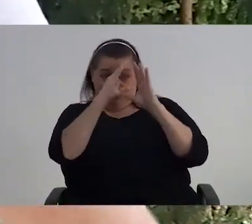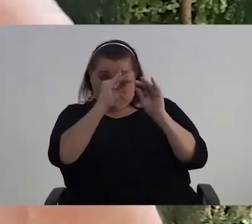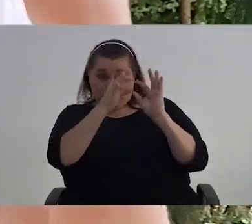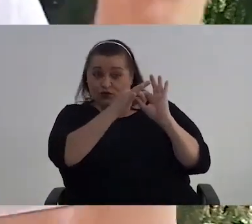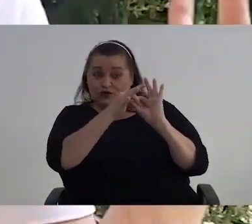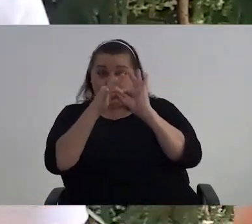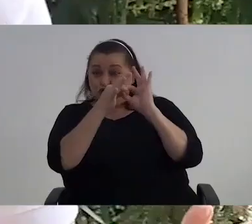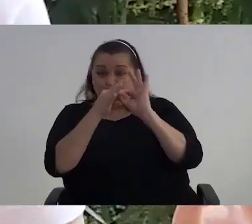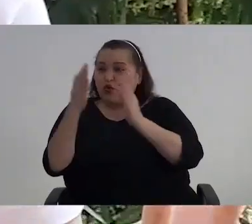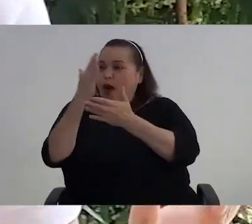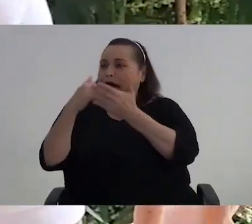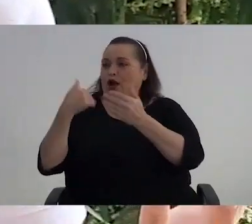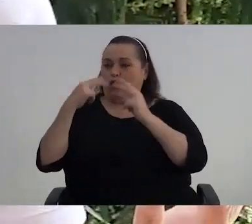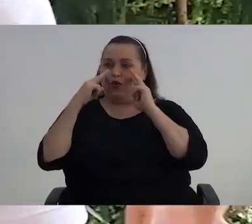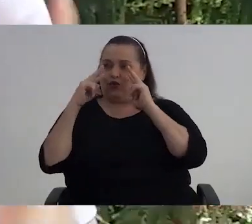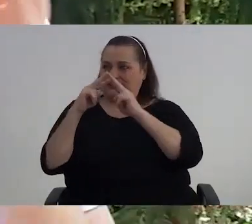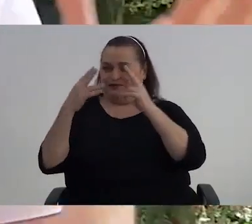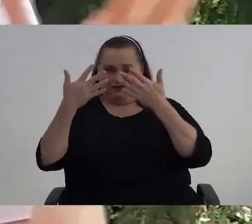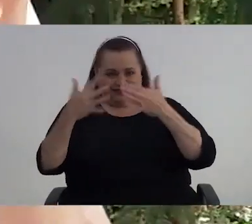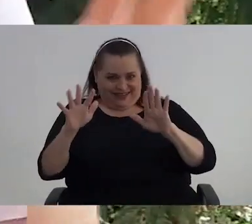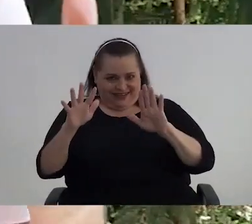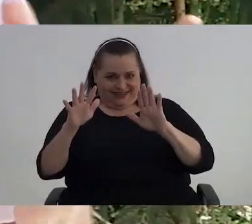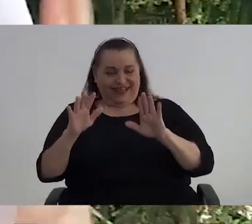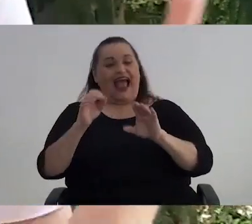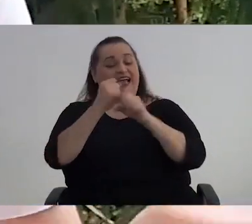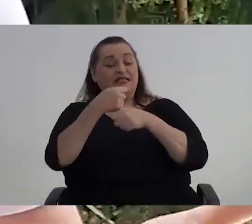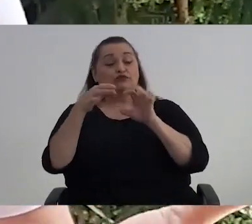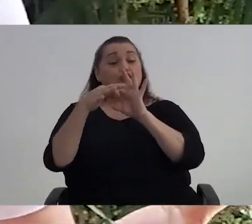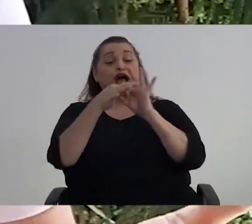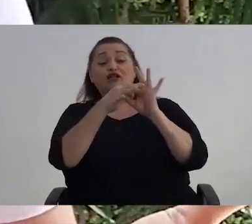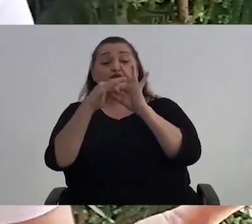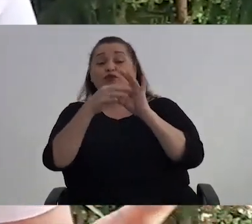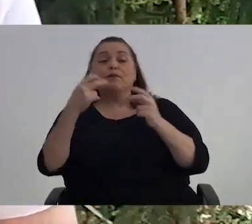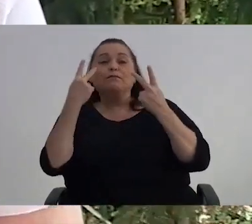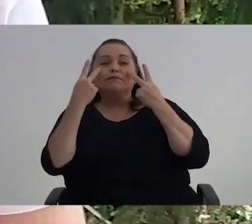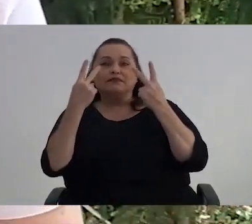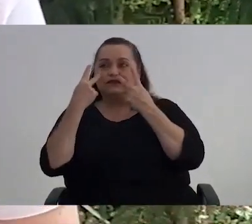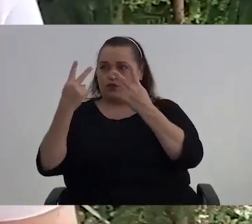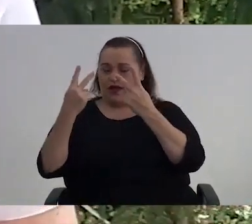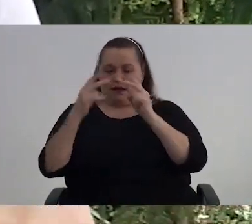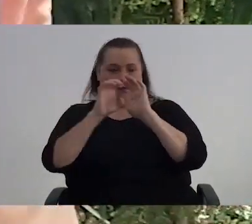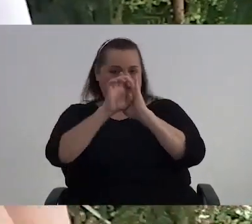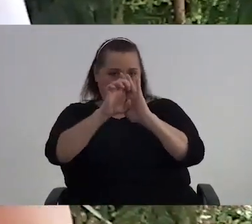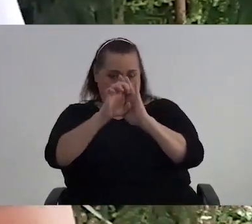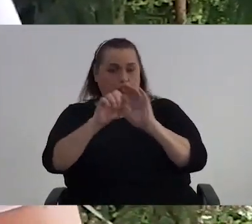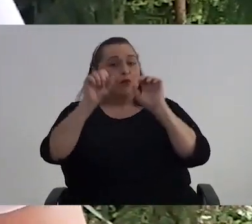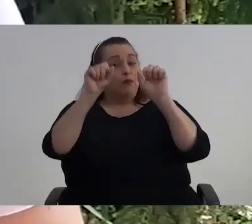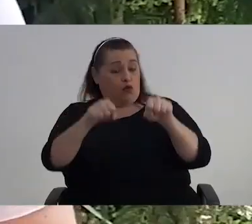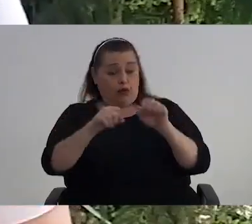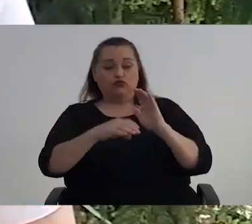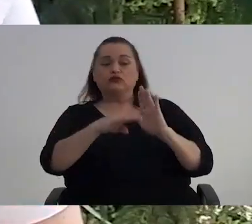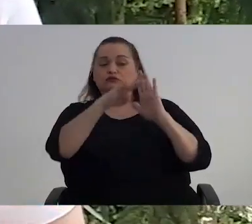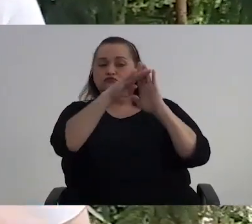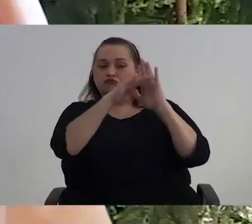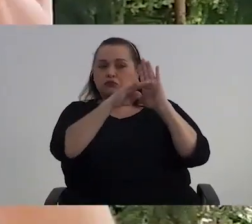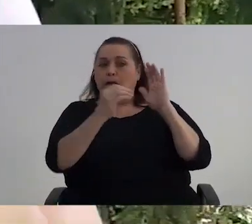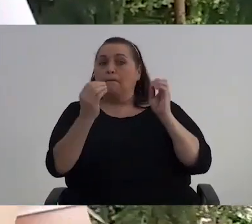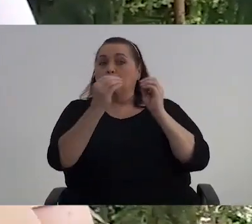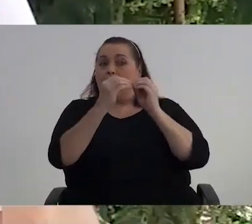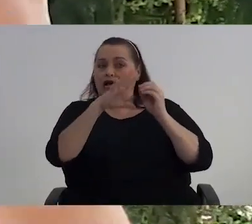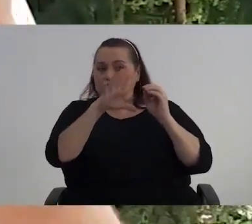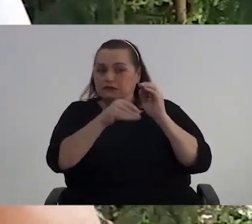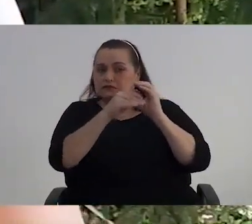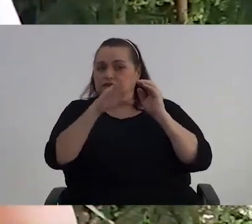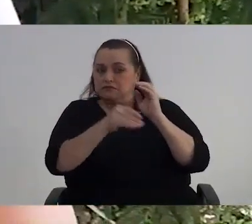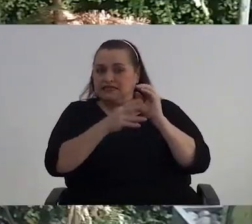palabras Tal vez Con algo Que ya conocemos Hacemos una asociación Visual Por ejemplo Podemos ir aumentando Poco a poco Pasar a